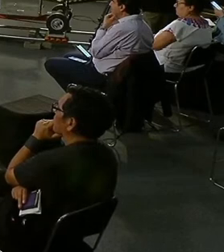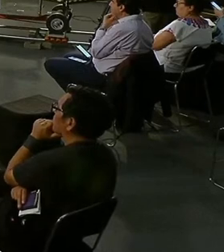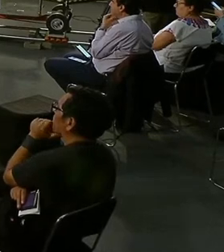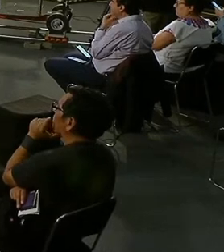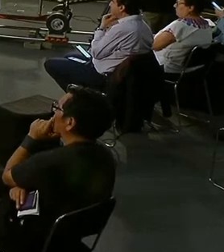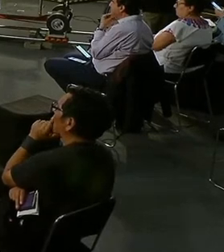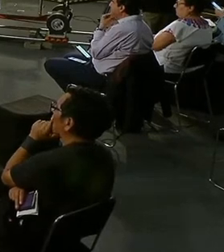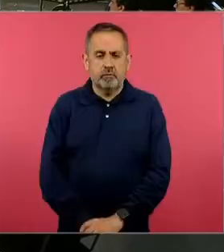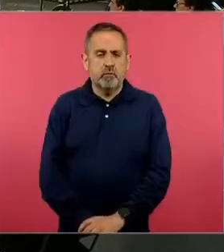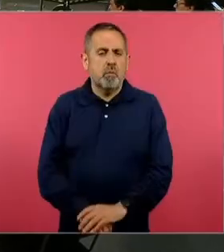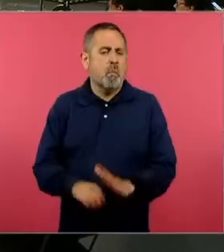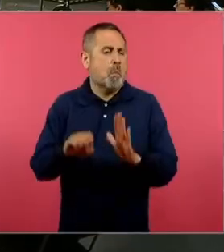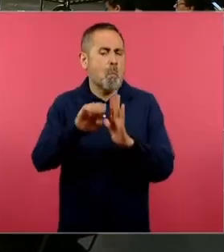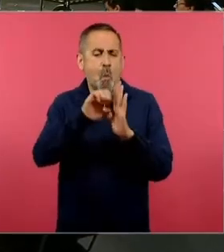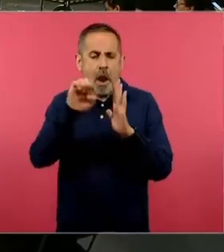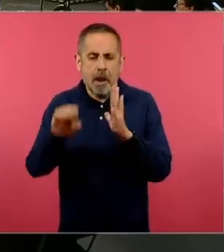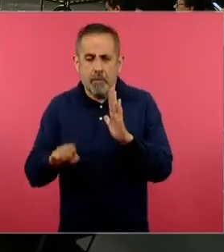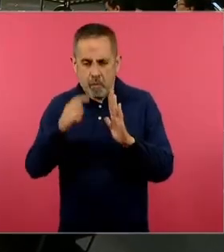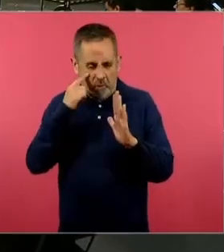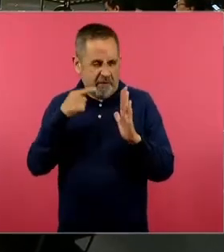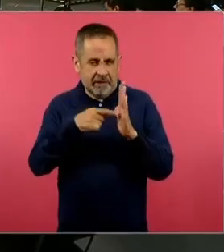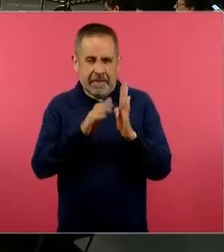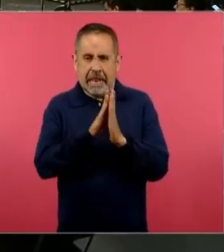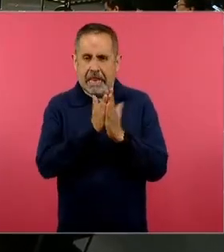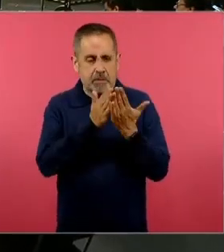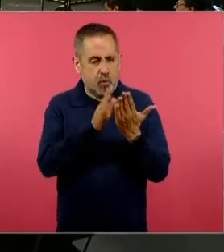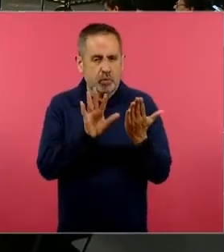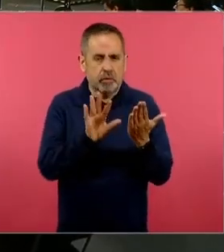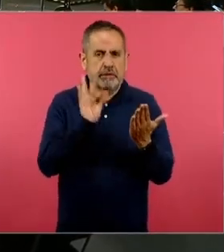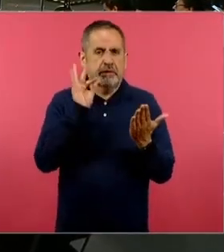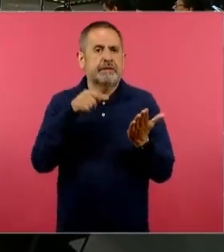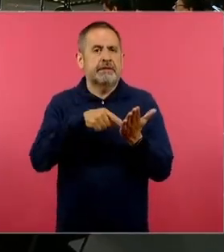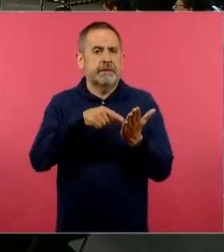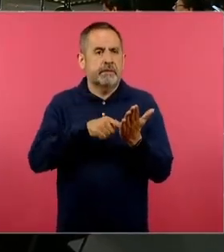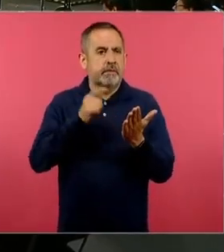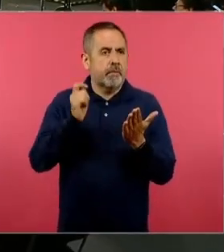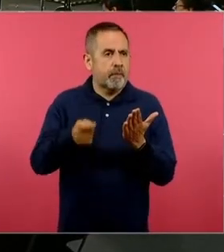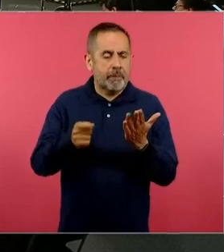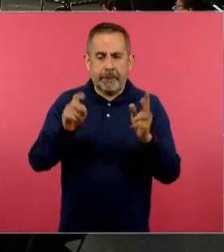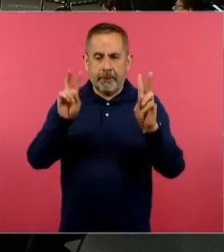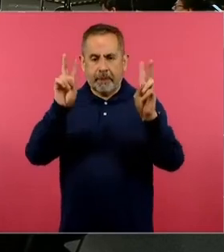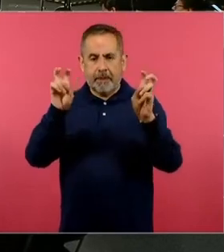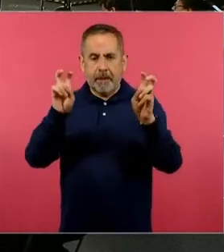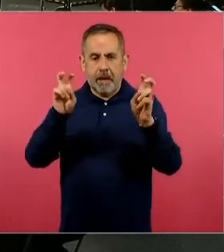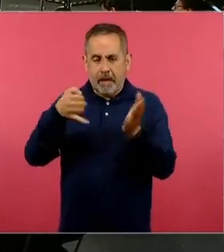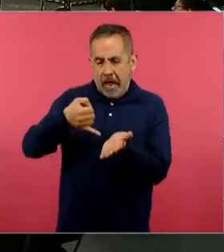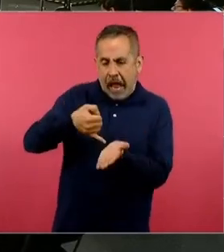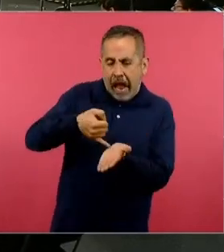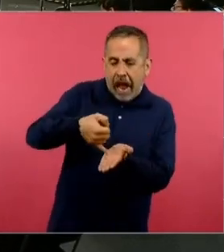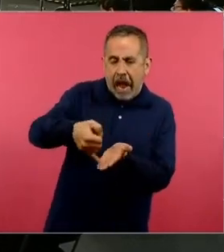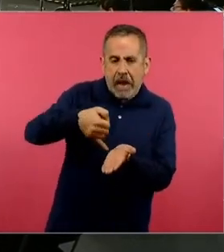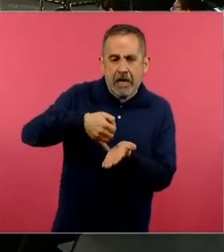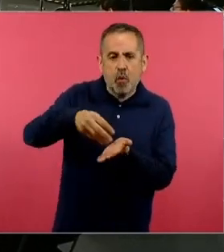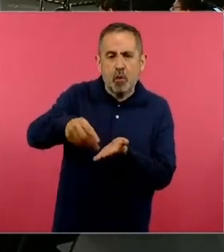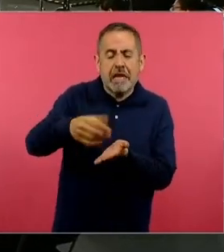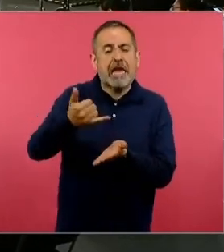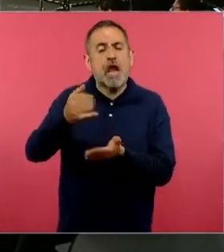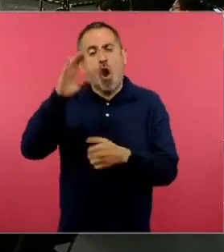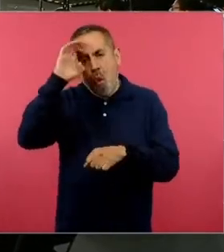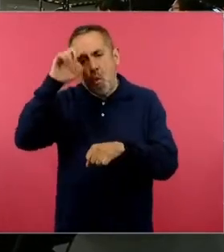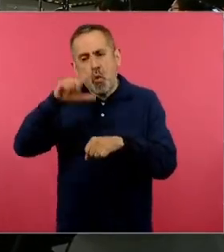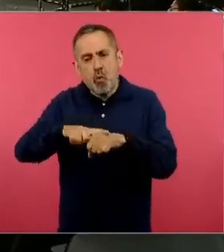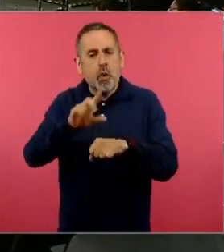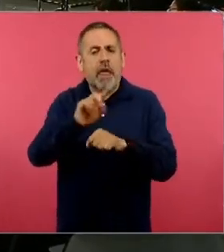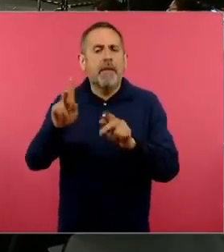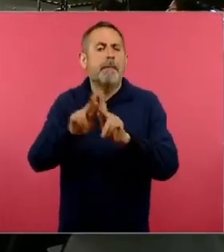Un ejemplo que podemos encontrar en el libro de aula es el tema agricultores de la cultura de la paz. Aquí